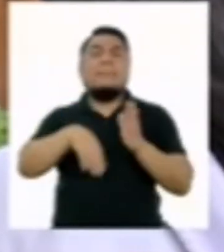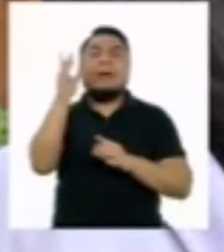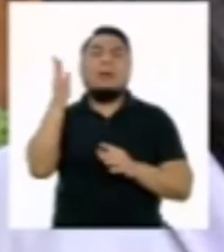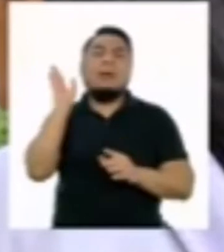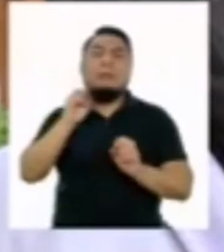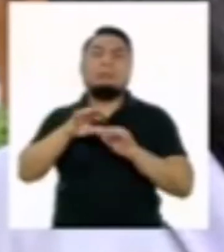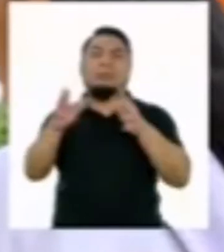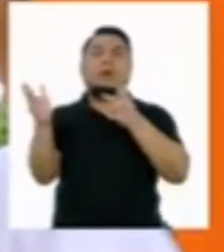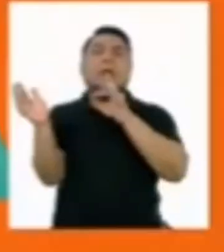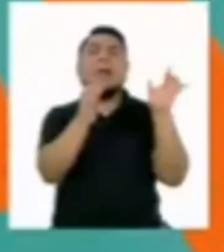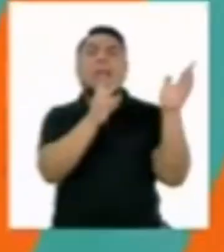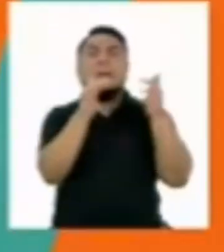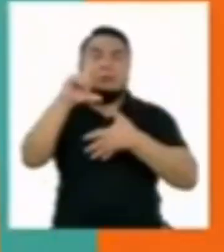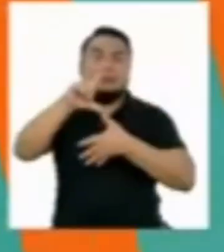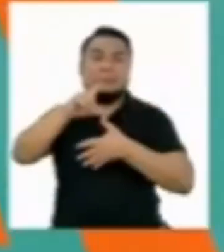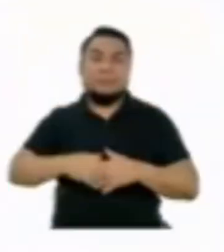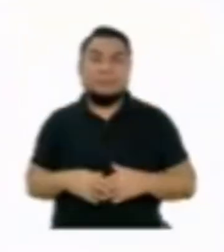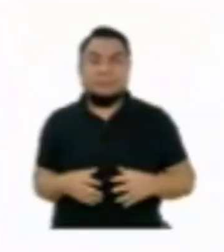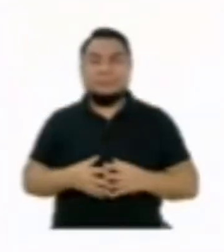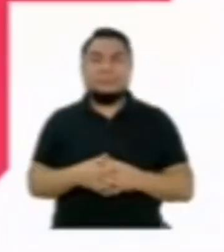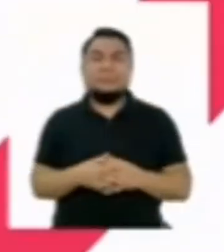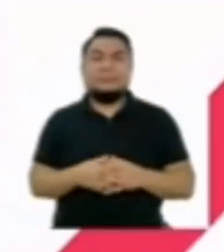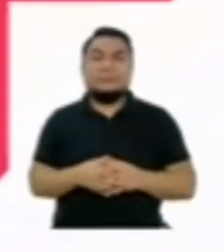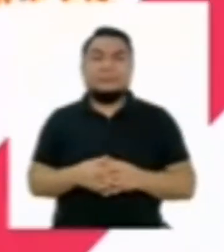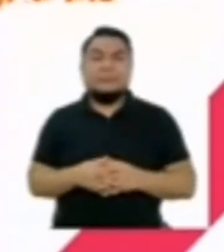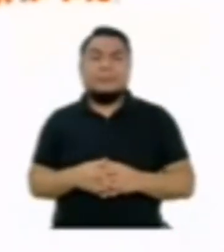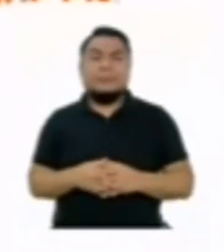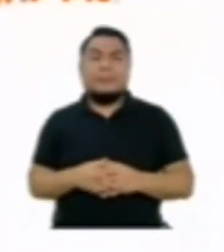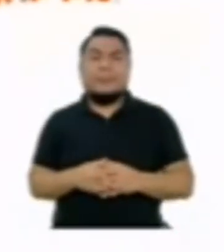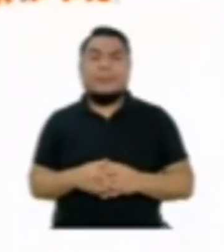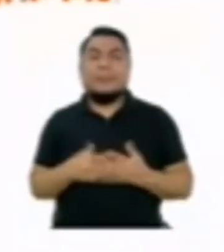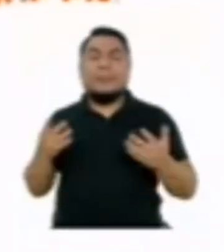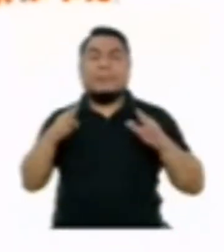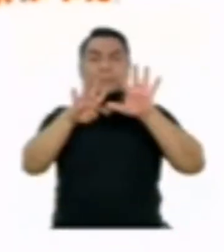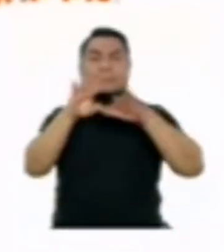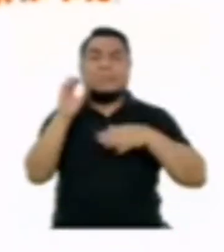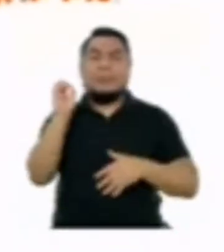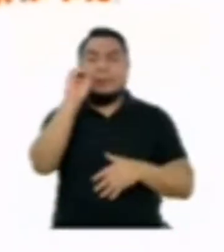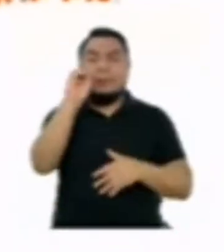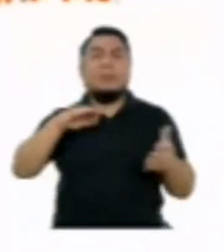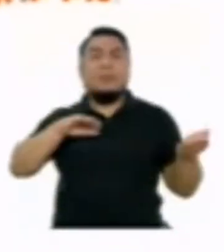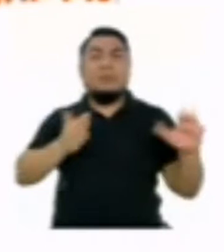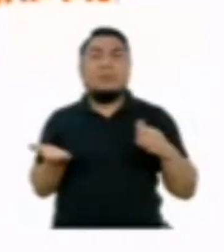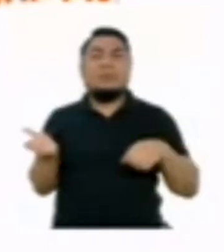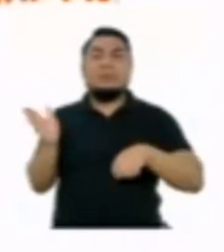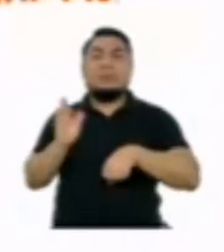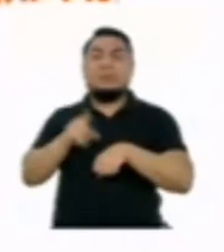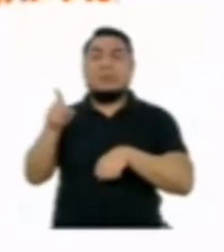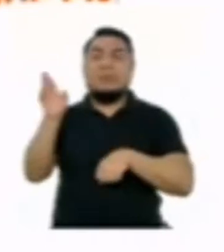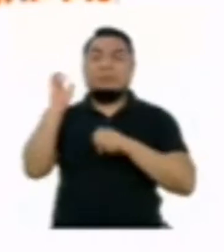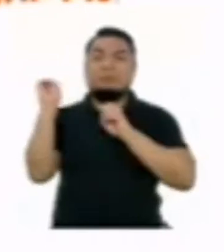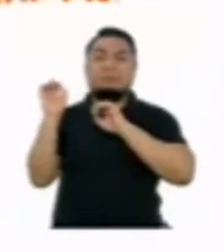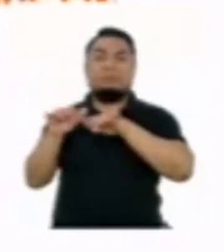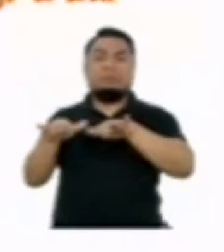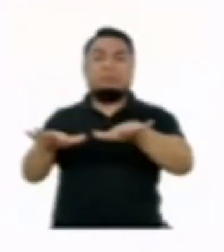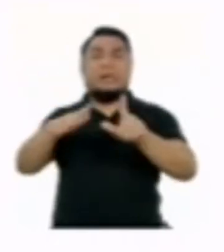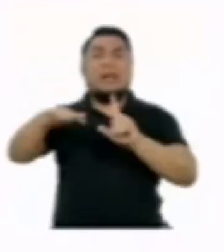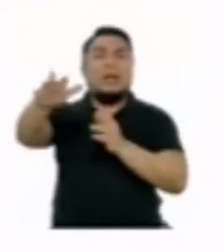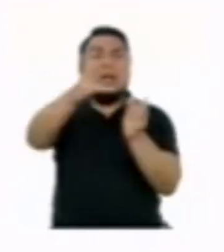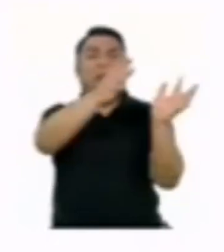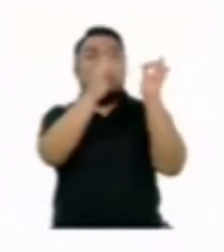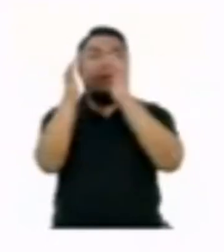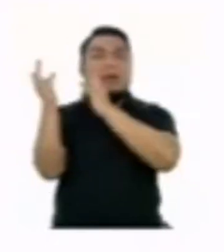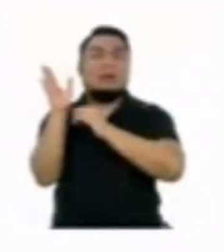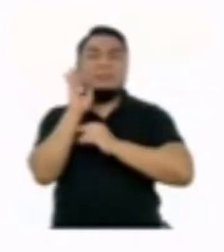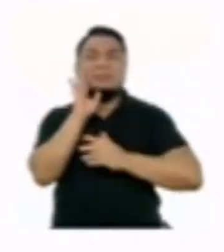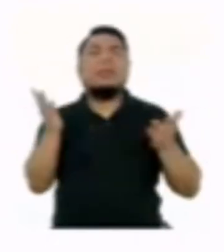contaminación del aire en Latinoamérica. El 90% de muertes relacionadas a la contaminación del aire se da